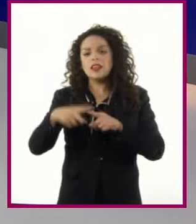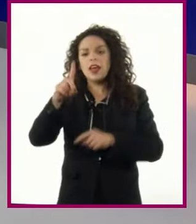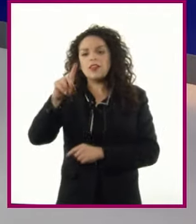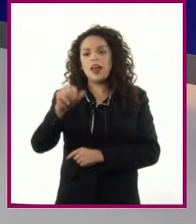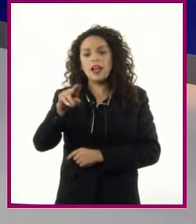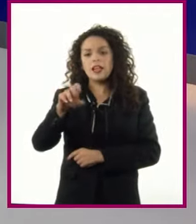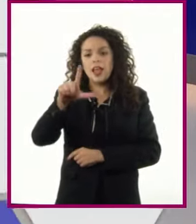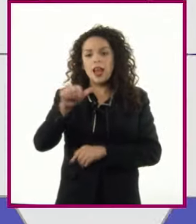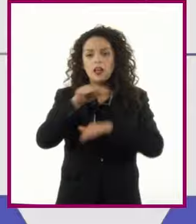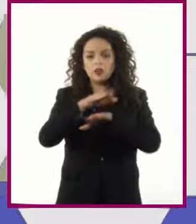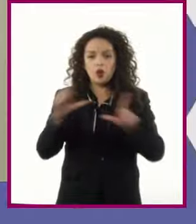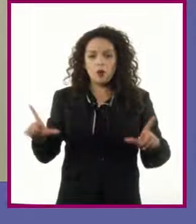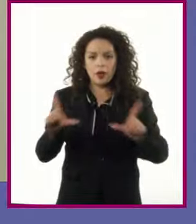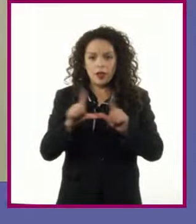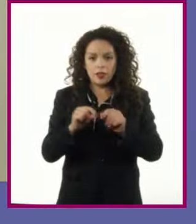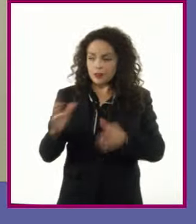resumen